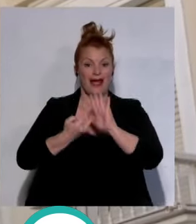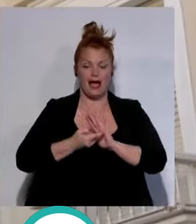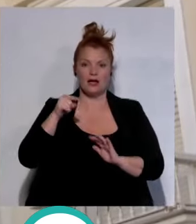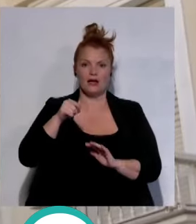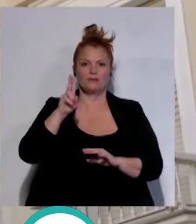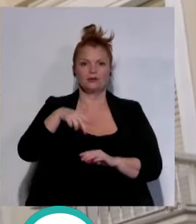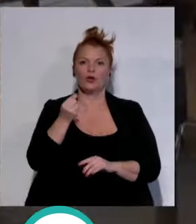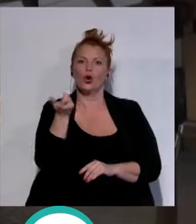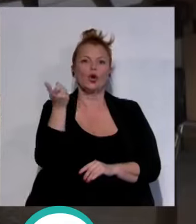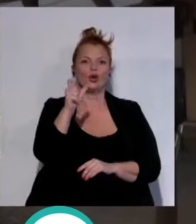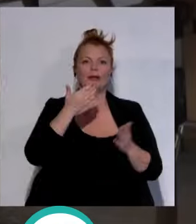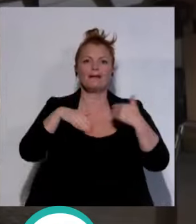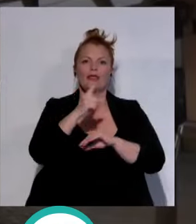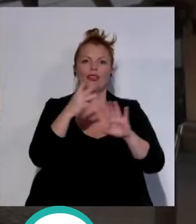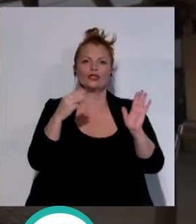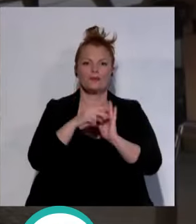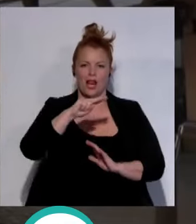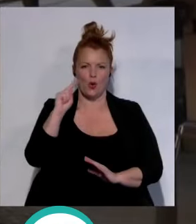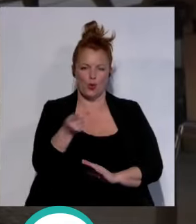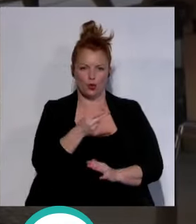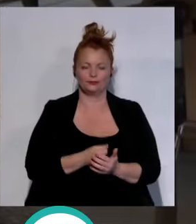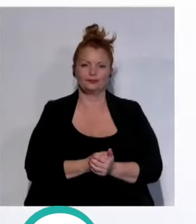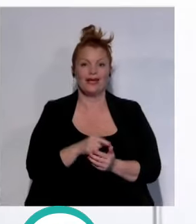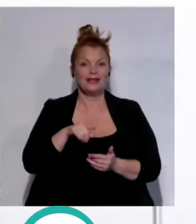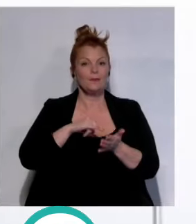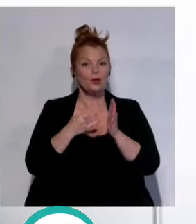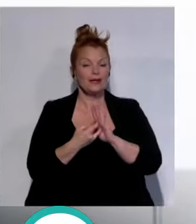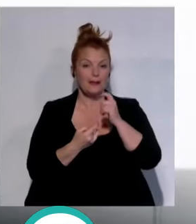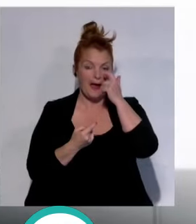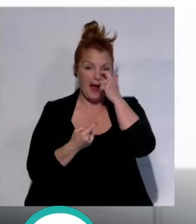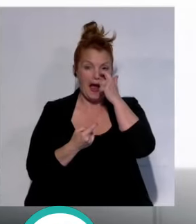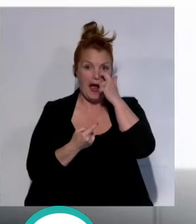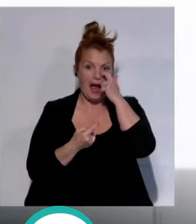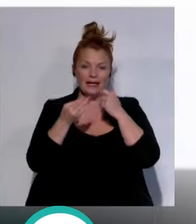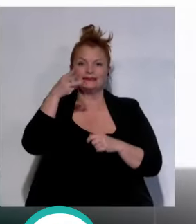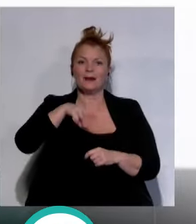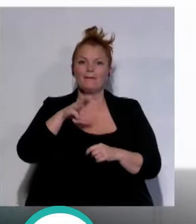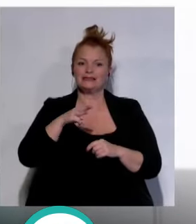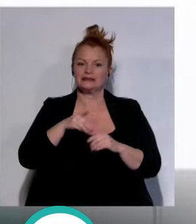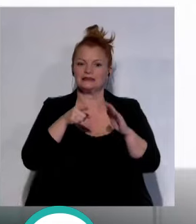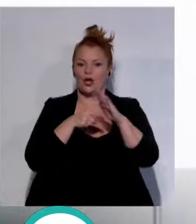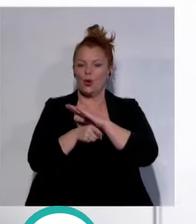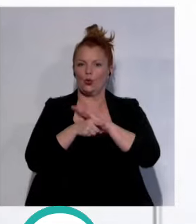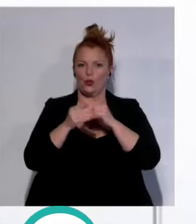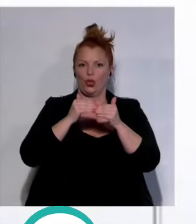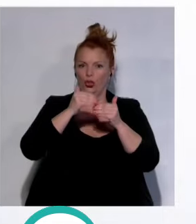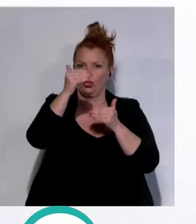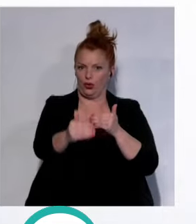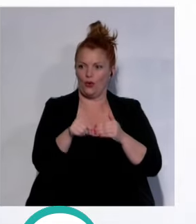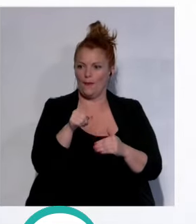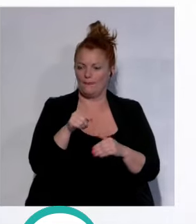plan tendrán un coste de más de 18.000 euros. Este proyecto tiene tres meses de ejecución en el que,